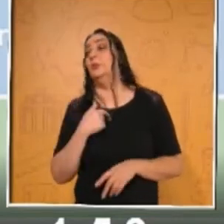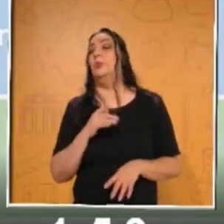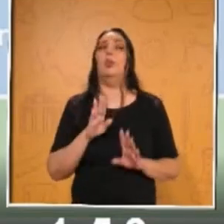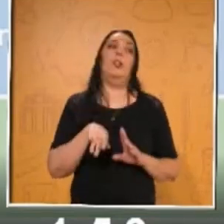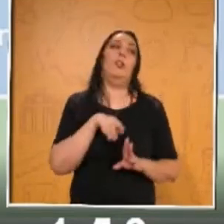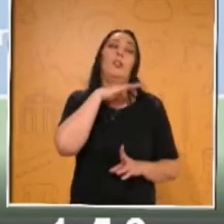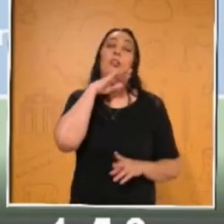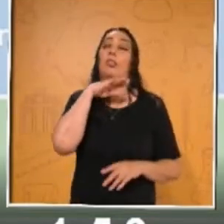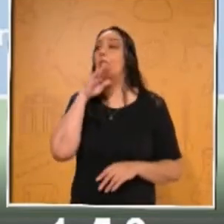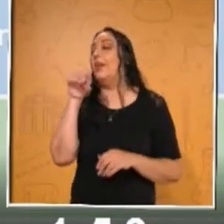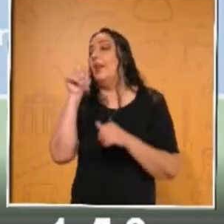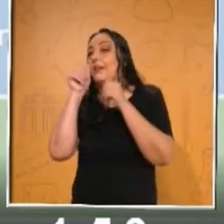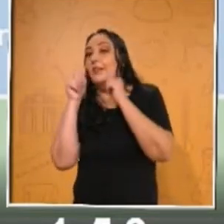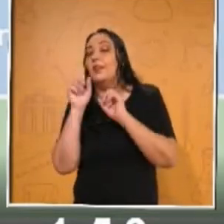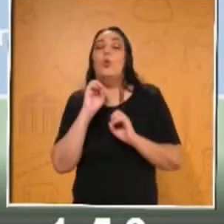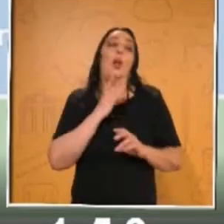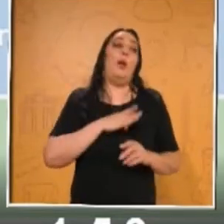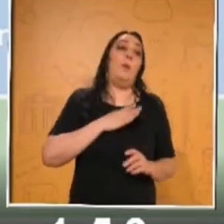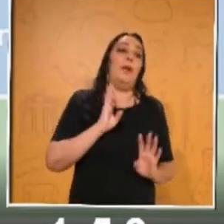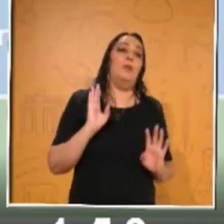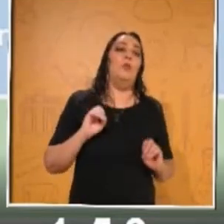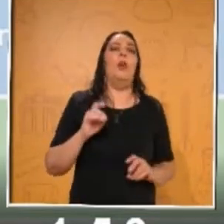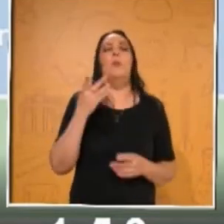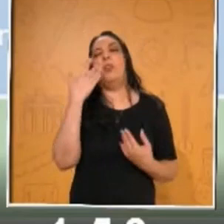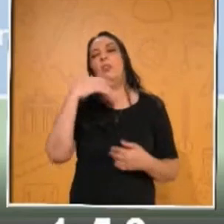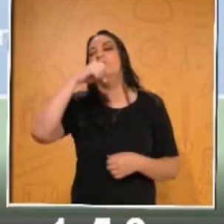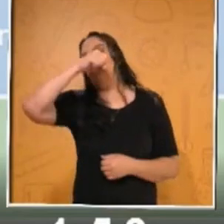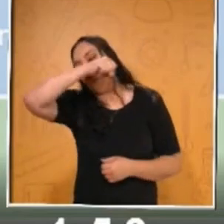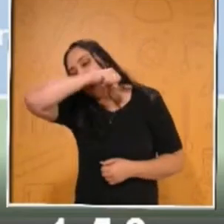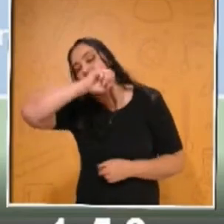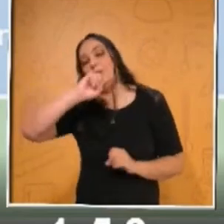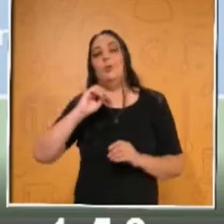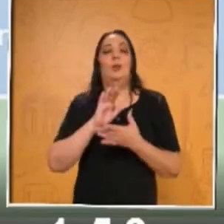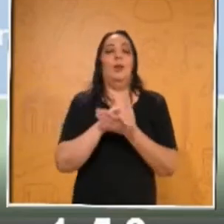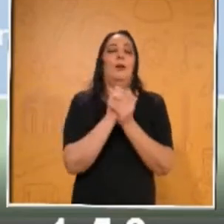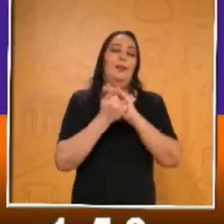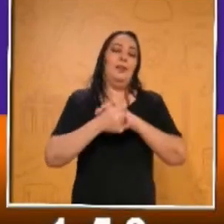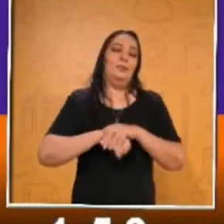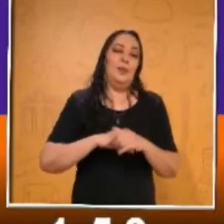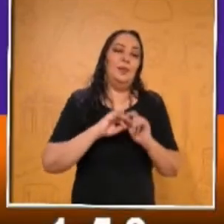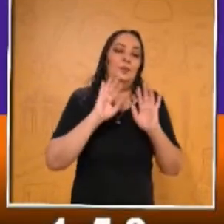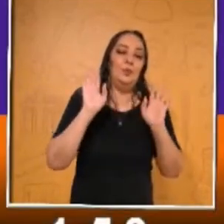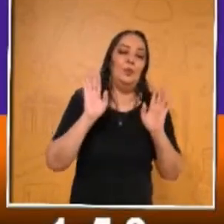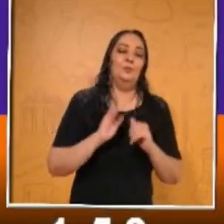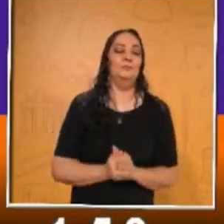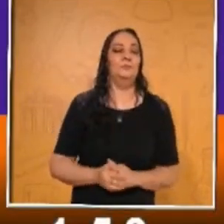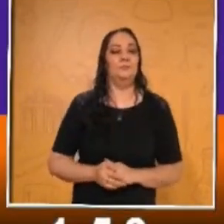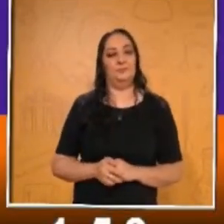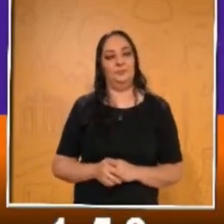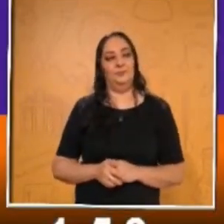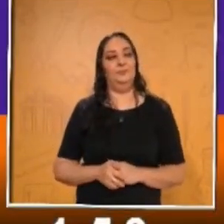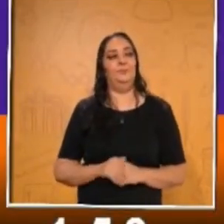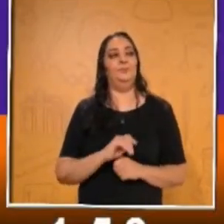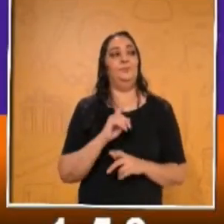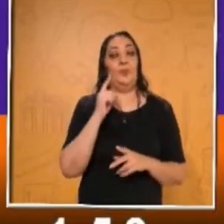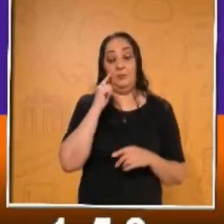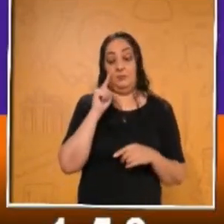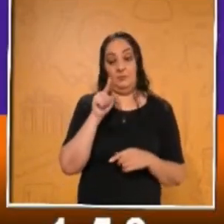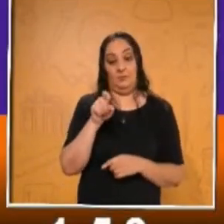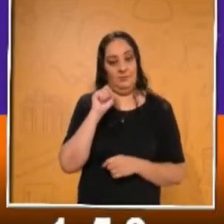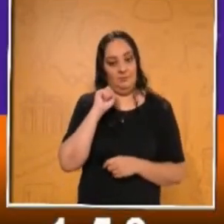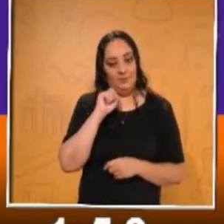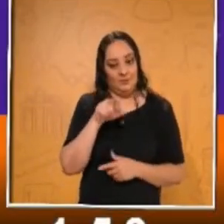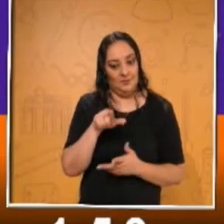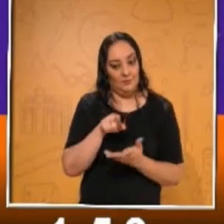dando la explicación, fueron al baño y se les pasó. A mejor estornudaron. O se fueron a lavar las manos, yo creo. Muy bien. Seguimos la puntuación. Mira el caracol